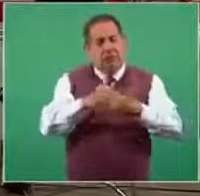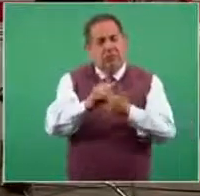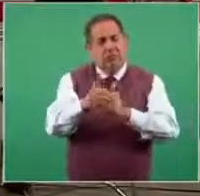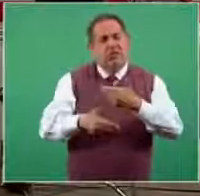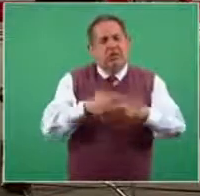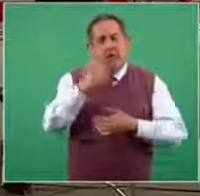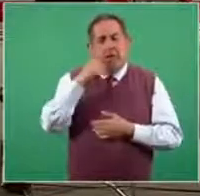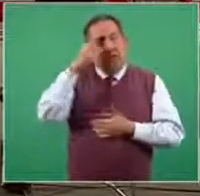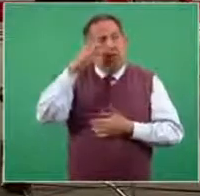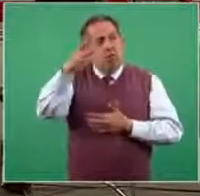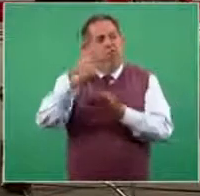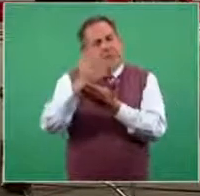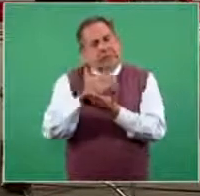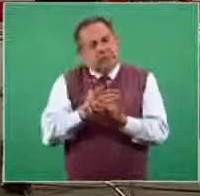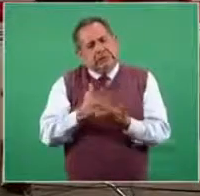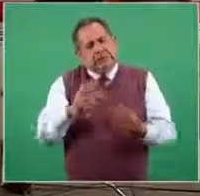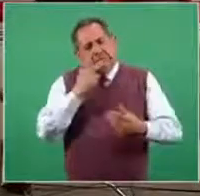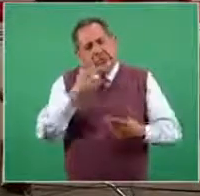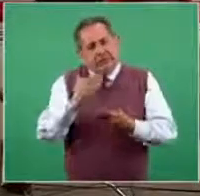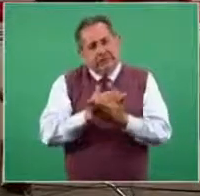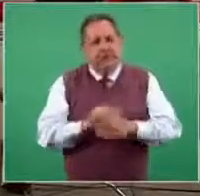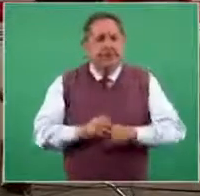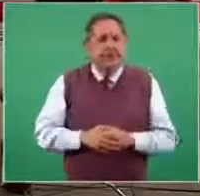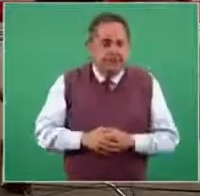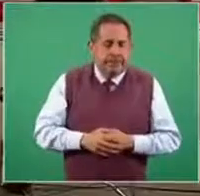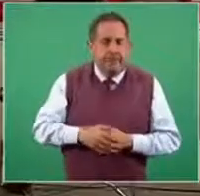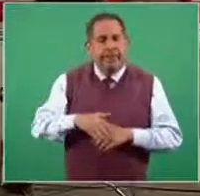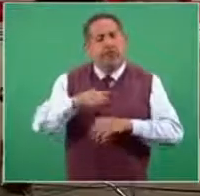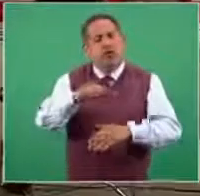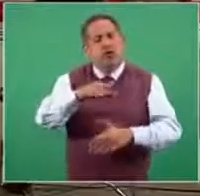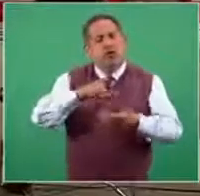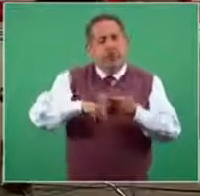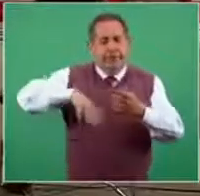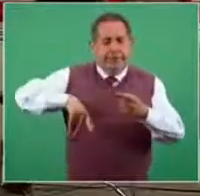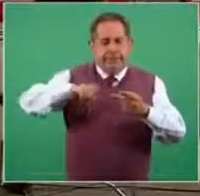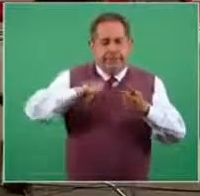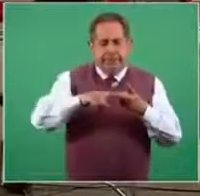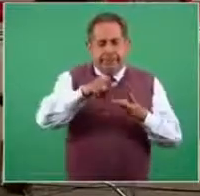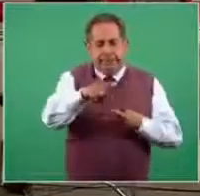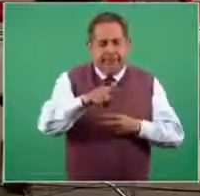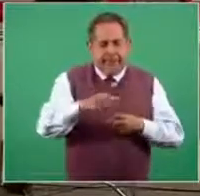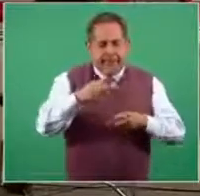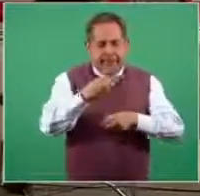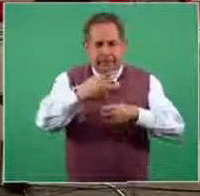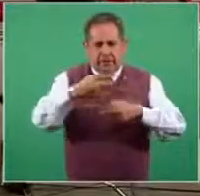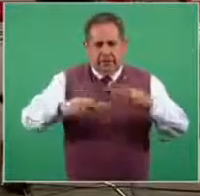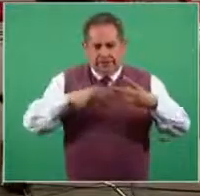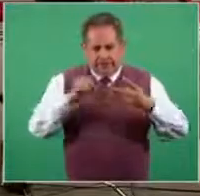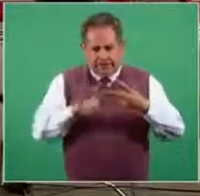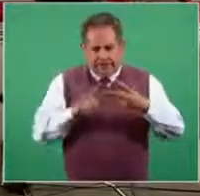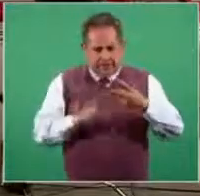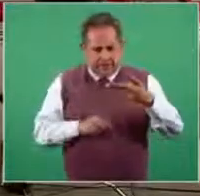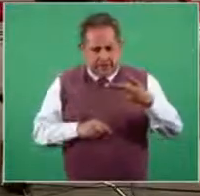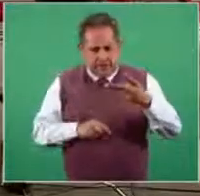mitigar la epidemia. Sobre lo que decía en su segunda pregunta,